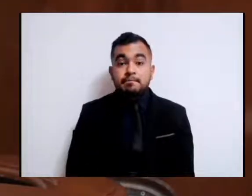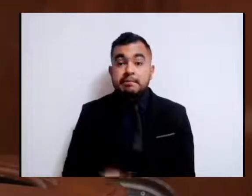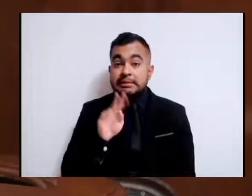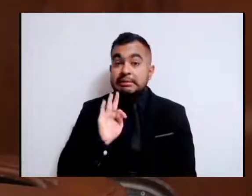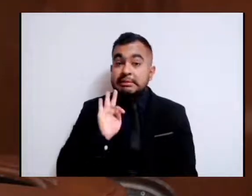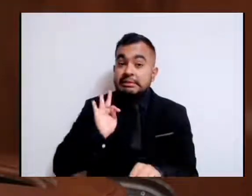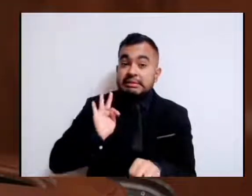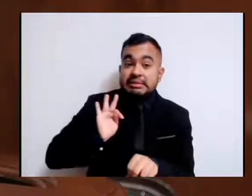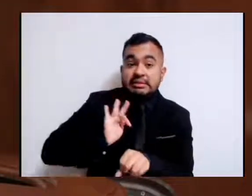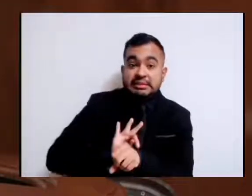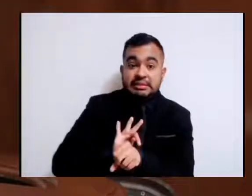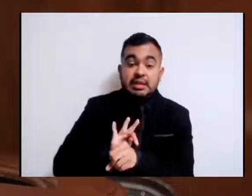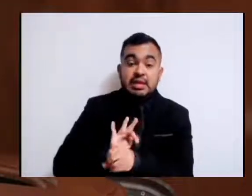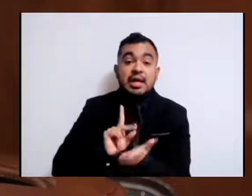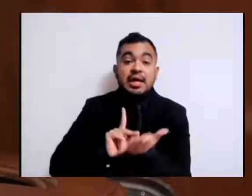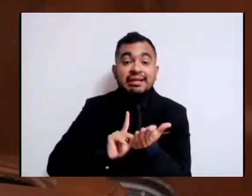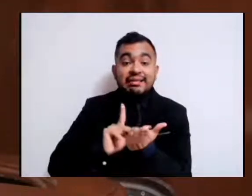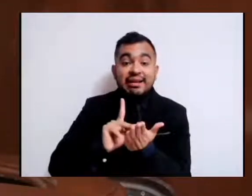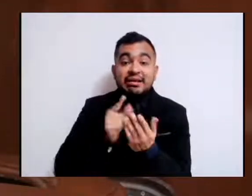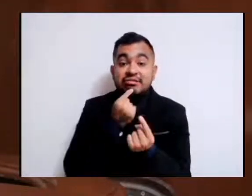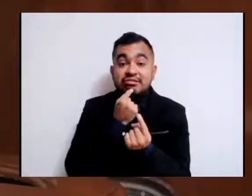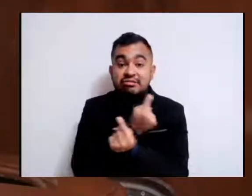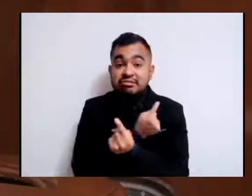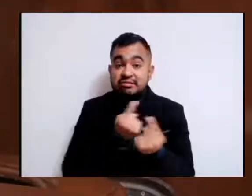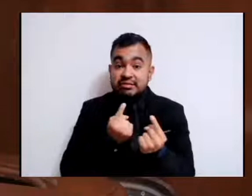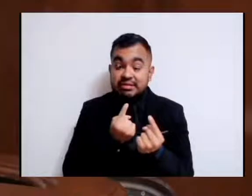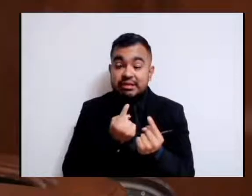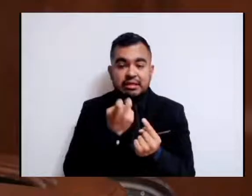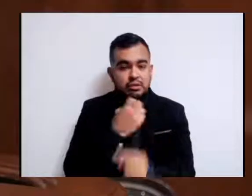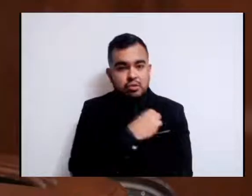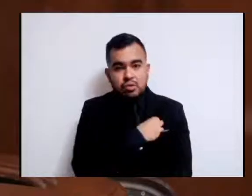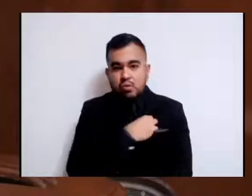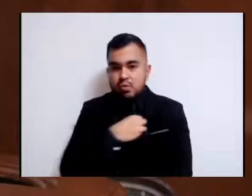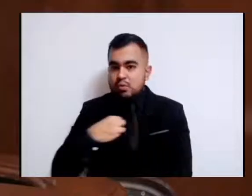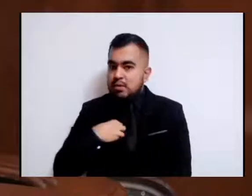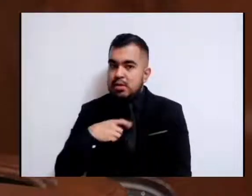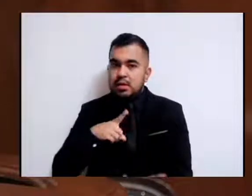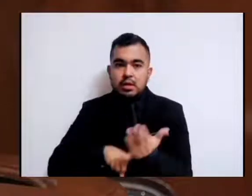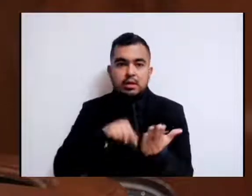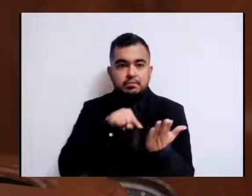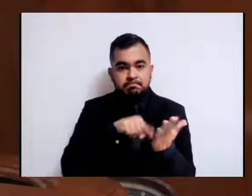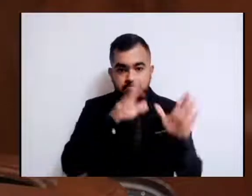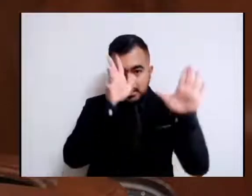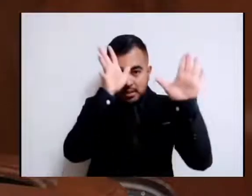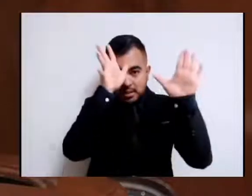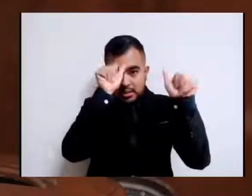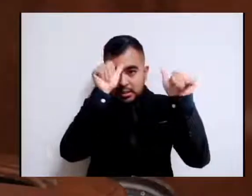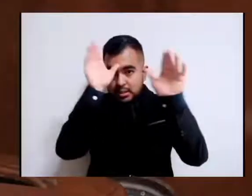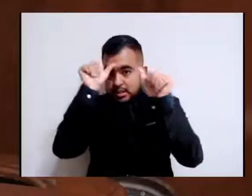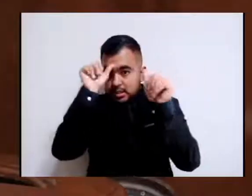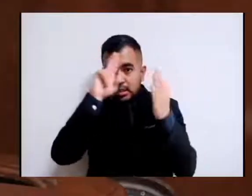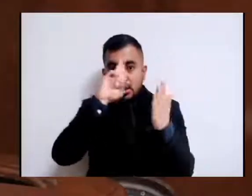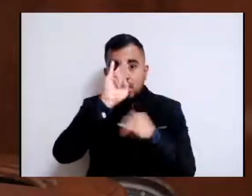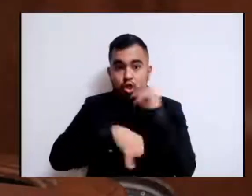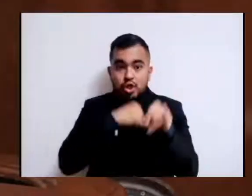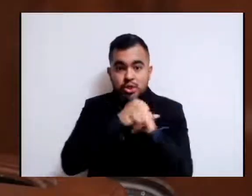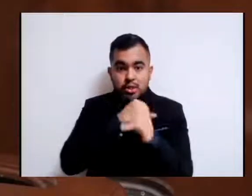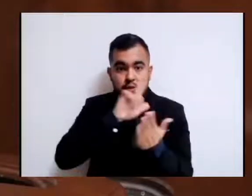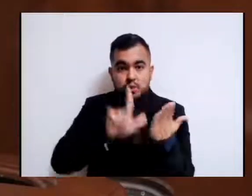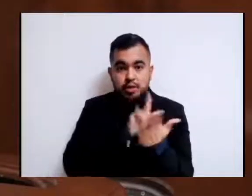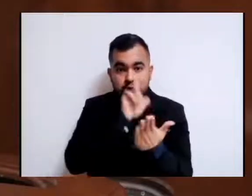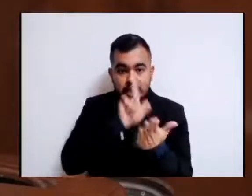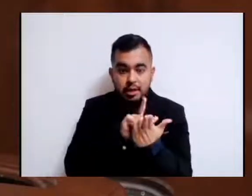los derechos de la infancia es una obligación establecida en los tratados internacionales. En este sentido,